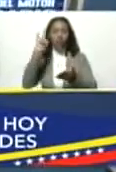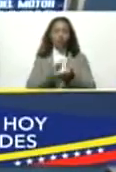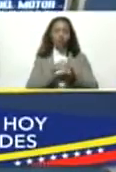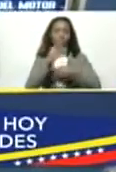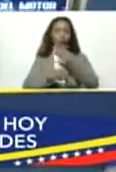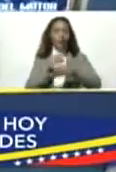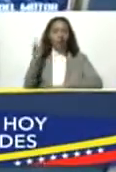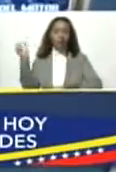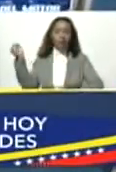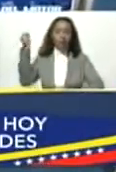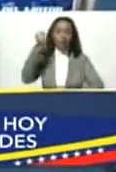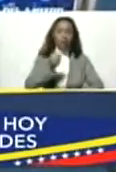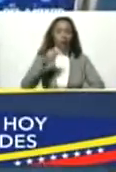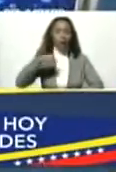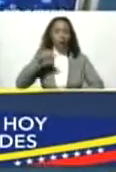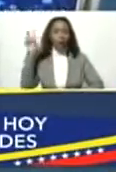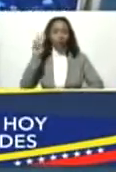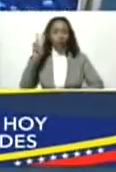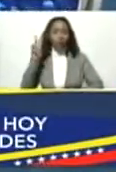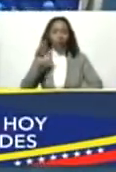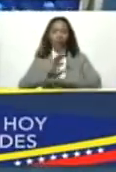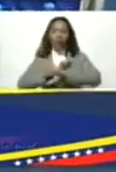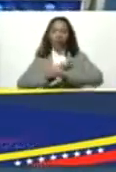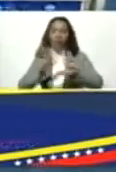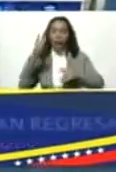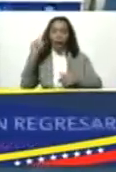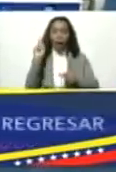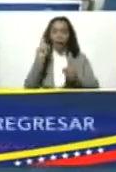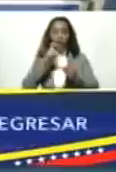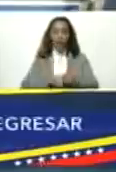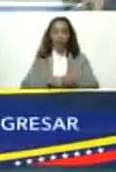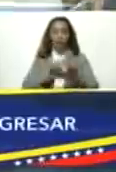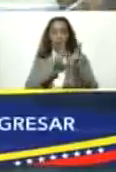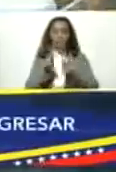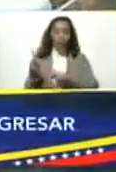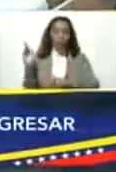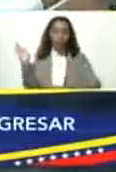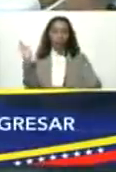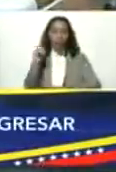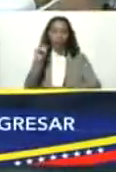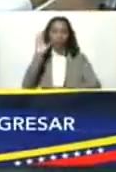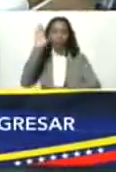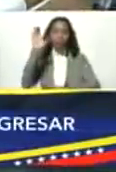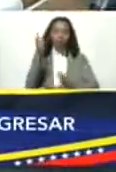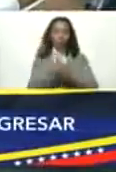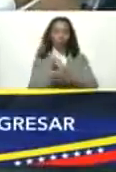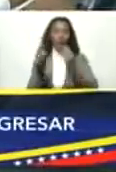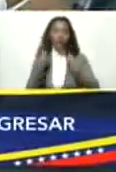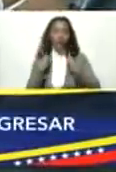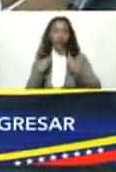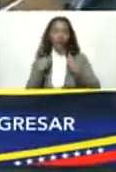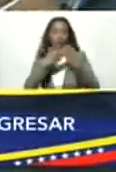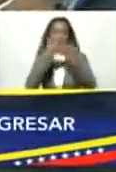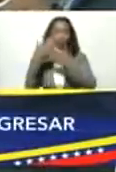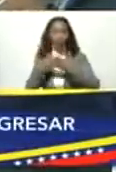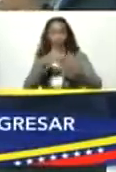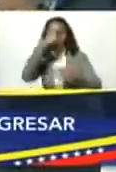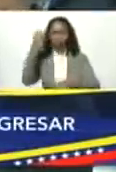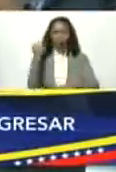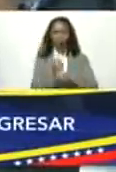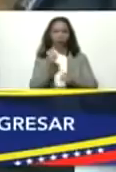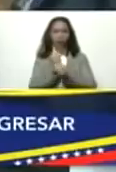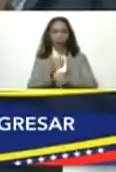hacer para traer a los venezolanos que ya están inscritos en el plan de vuelta a la patria a vivir a estudiar y a trabajar